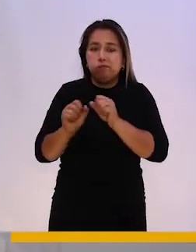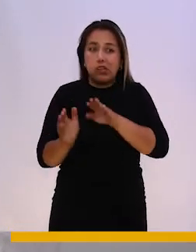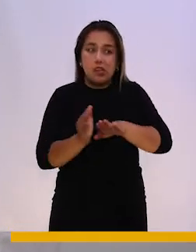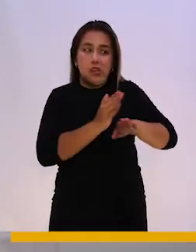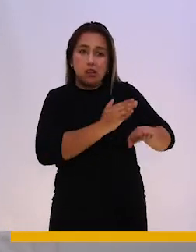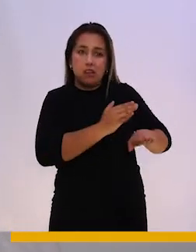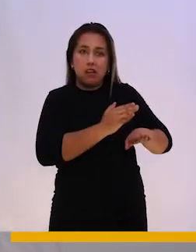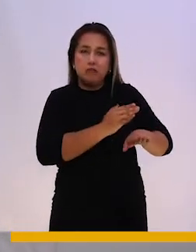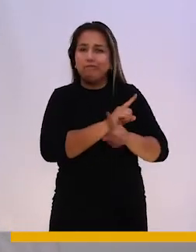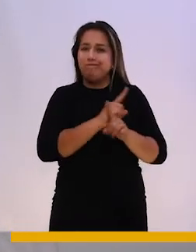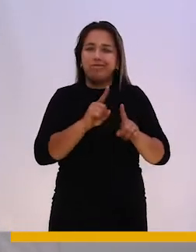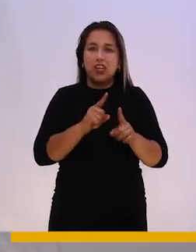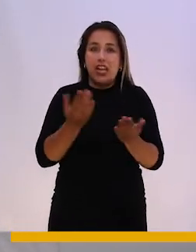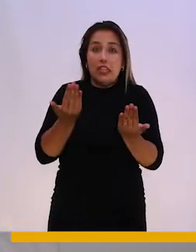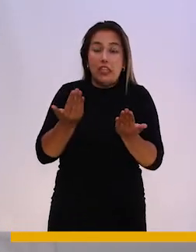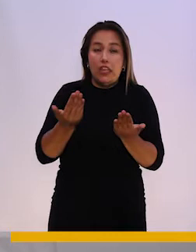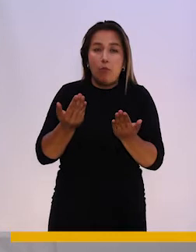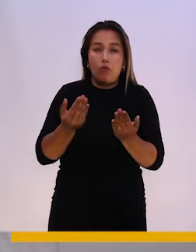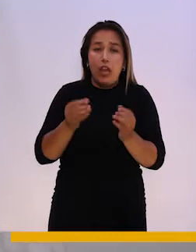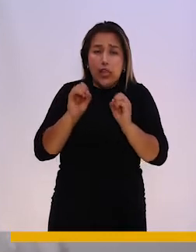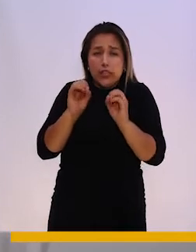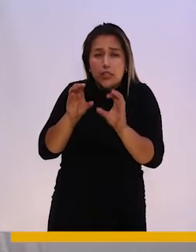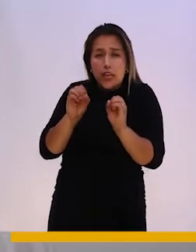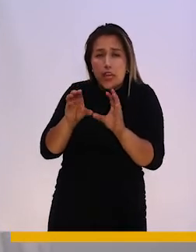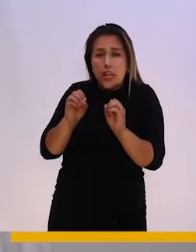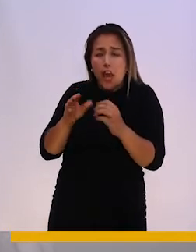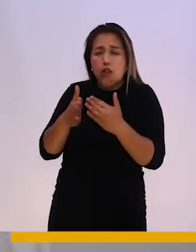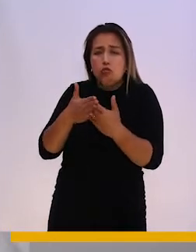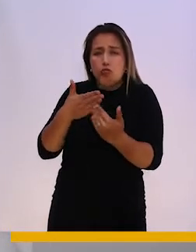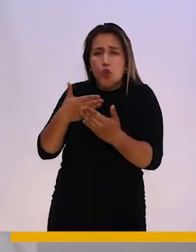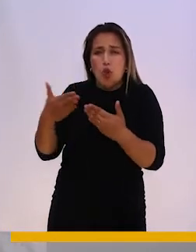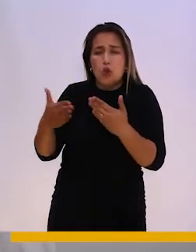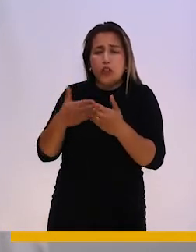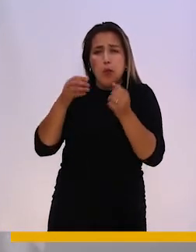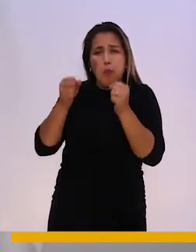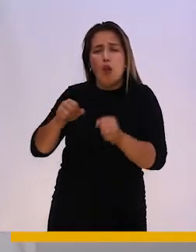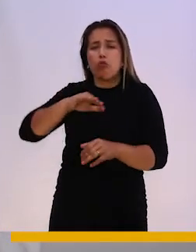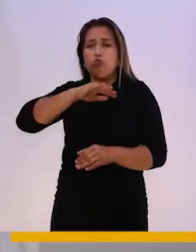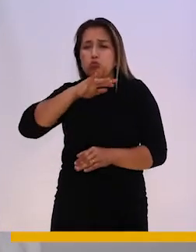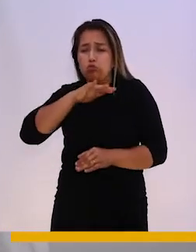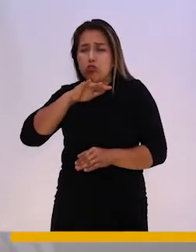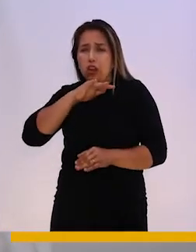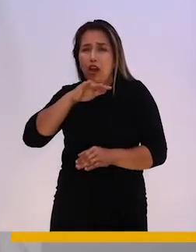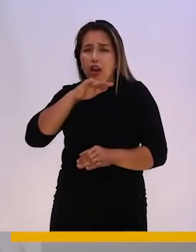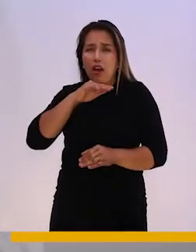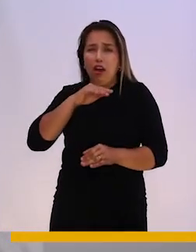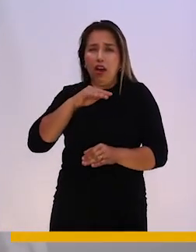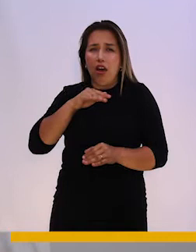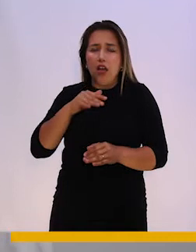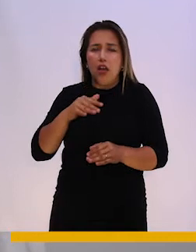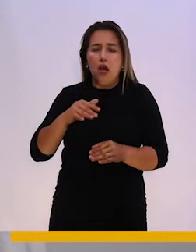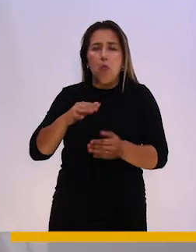es fundamental la alfabetización digital, en donde usted que no entiende ni de teléfonos celulares, ni de